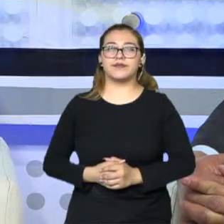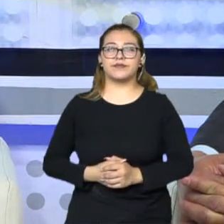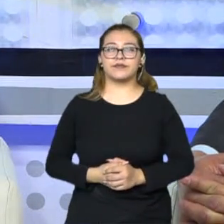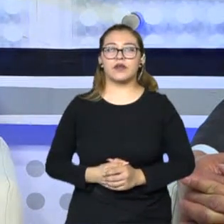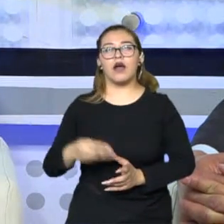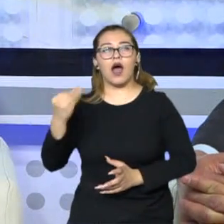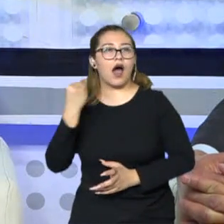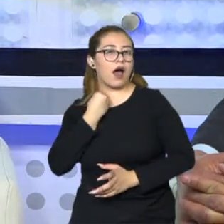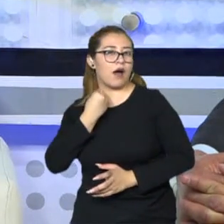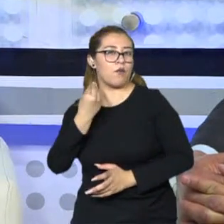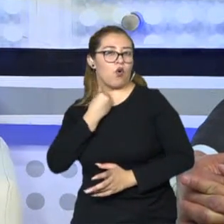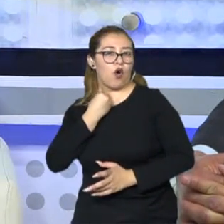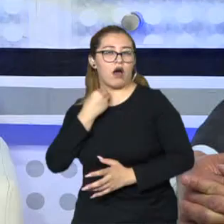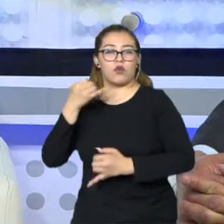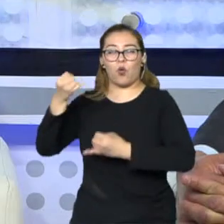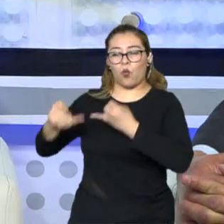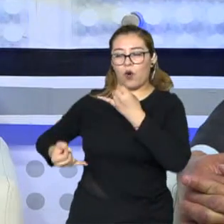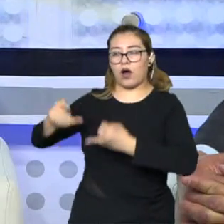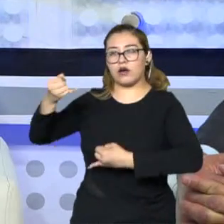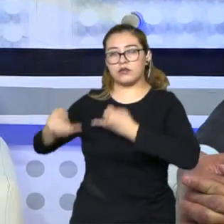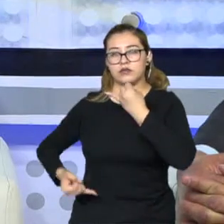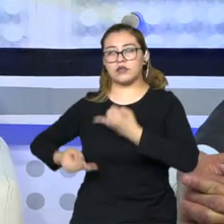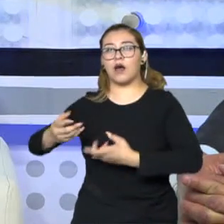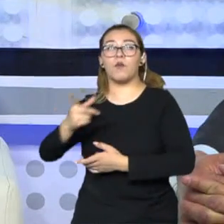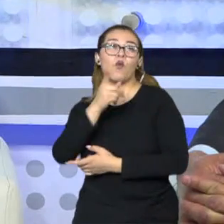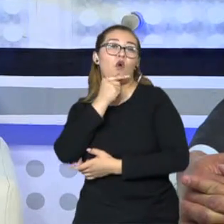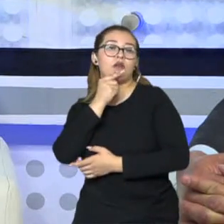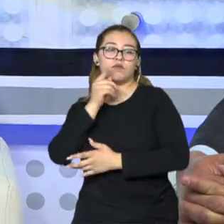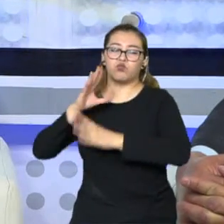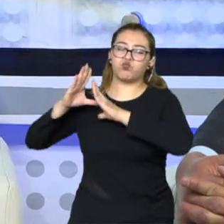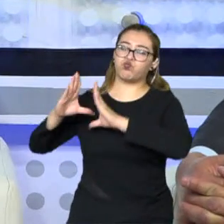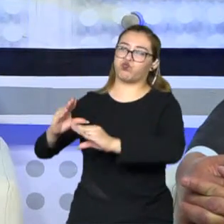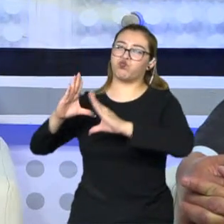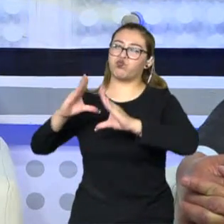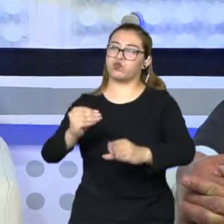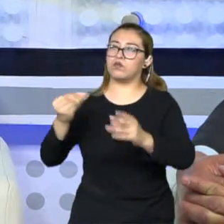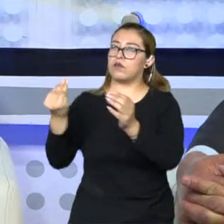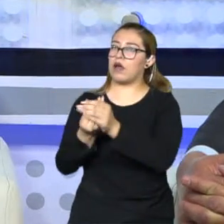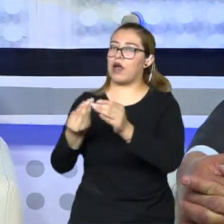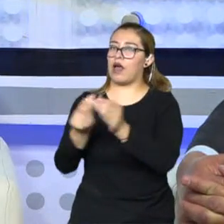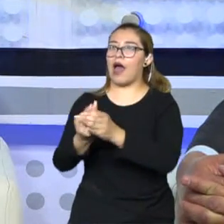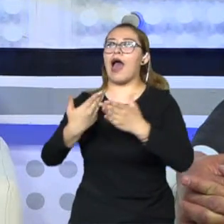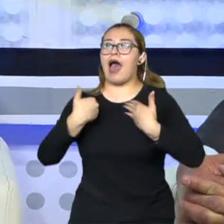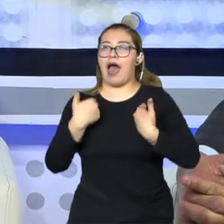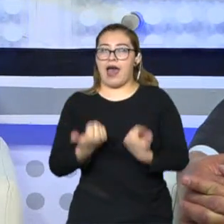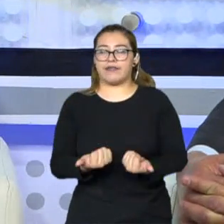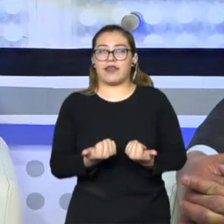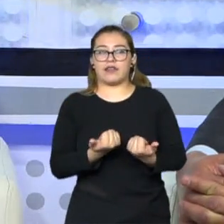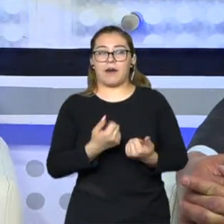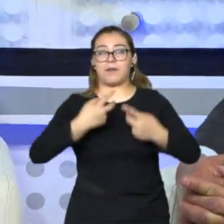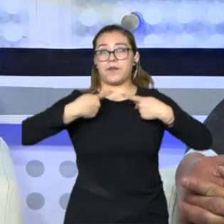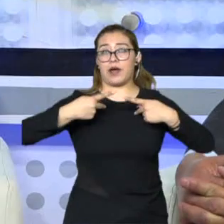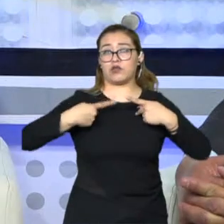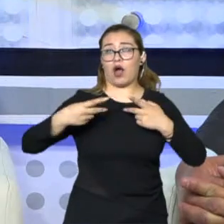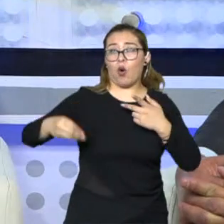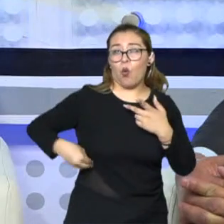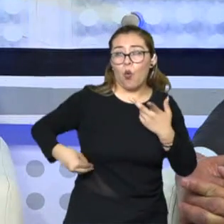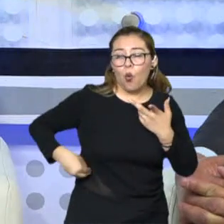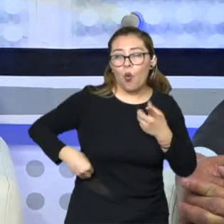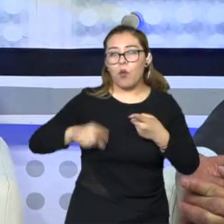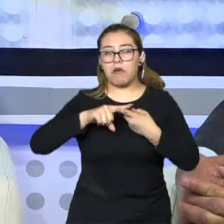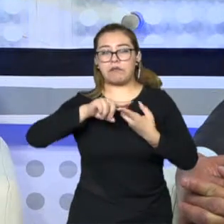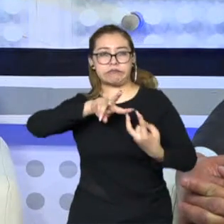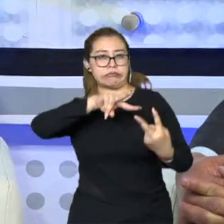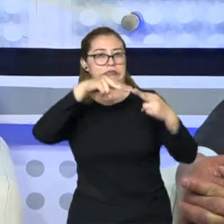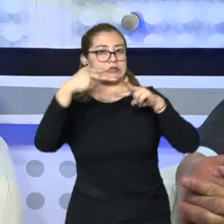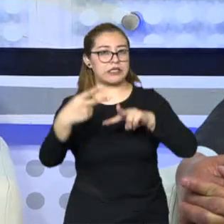abogados, a todos los jueces, a los policías, para que comprendan la parte de la víctima, y que se lleve un estudio real, no decimos, no vamos a celebrar